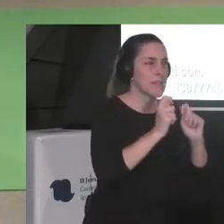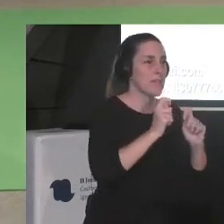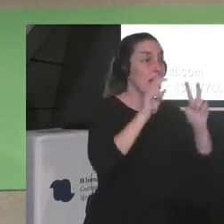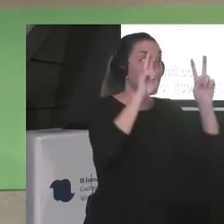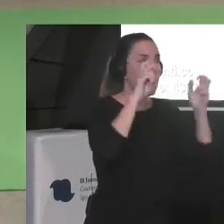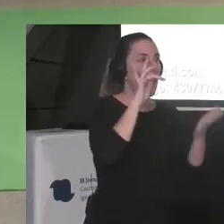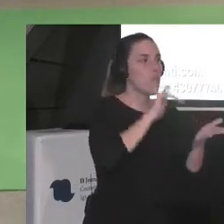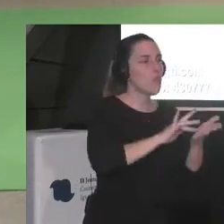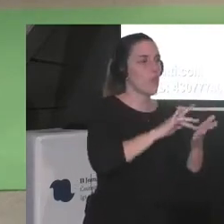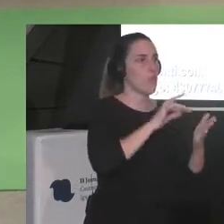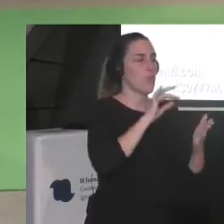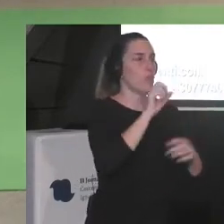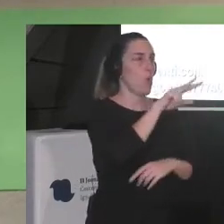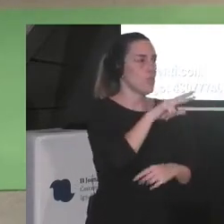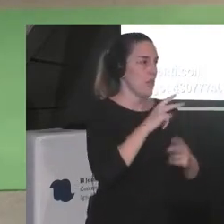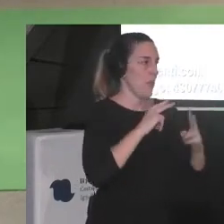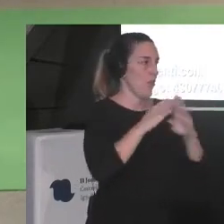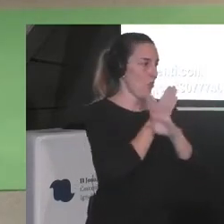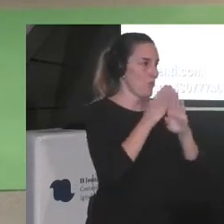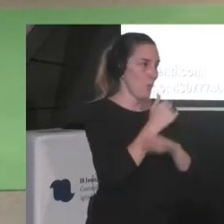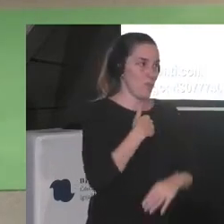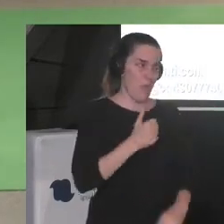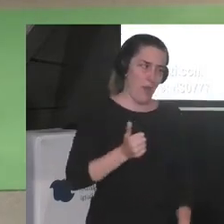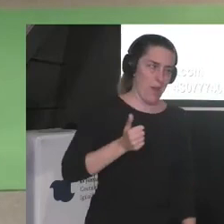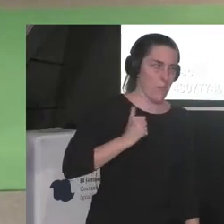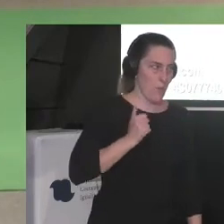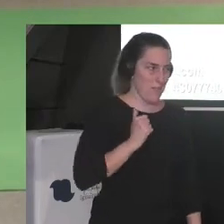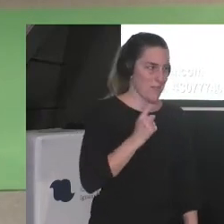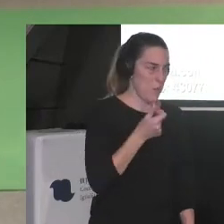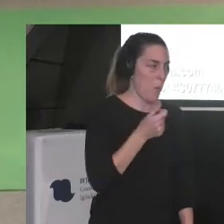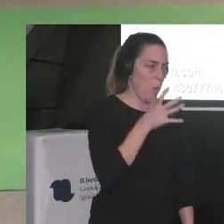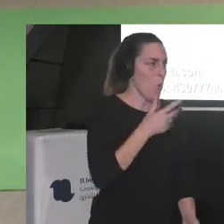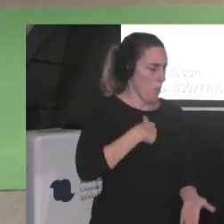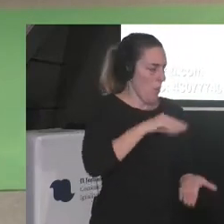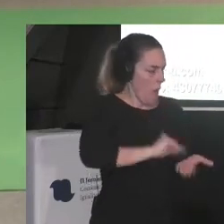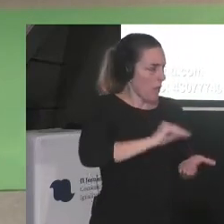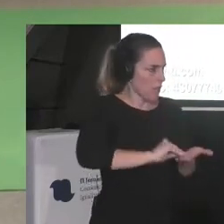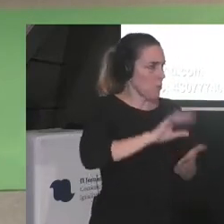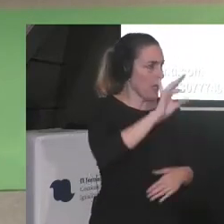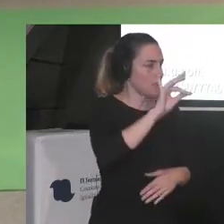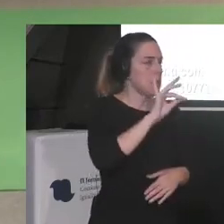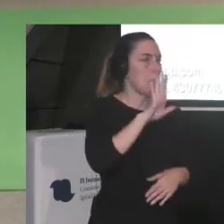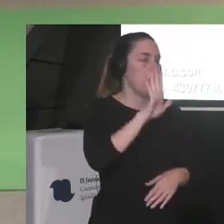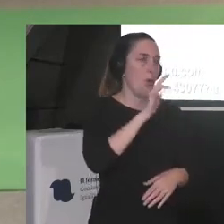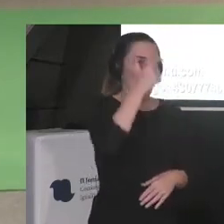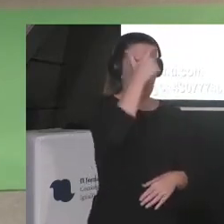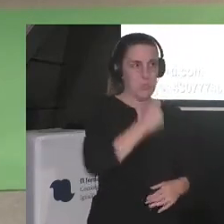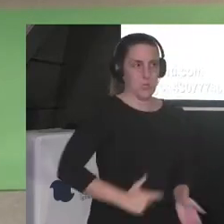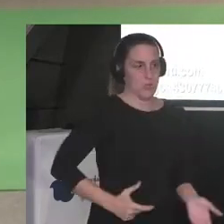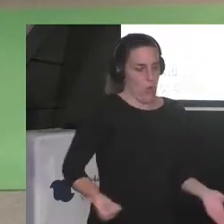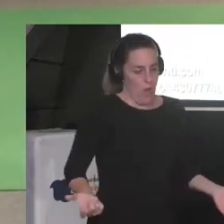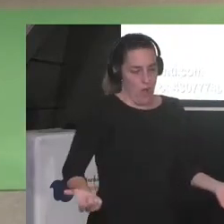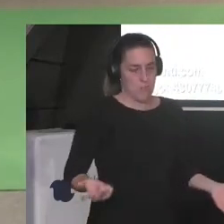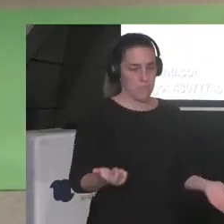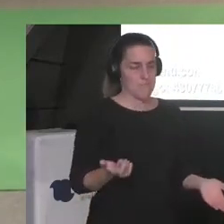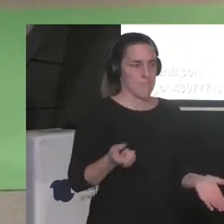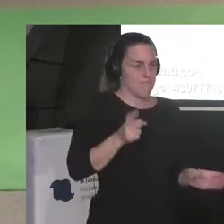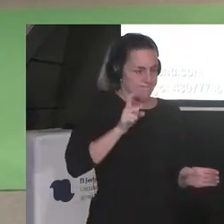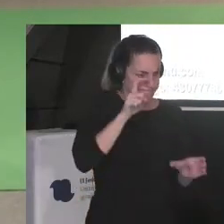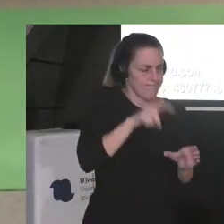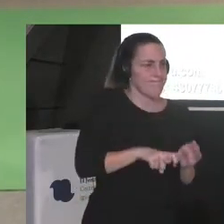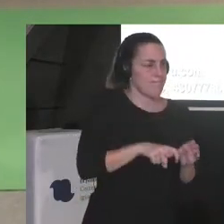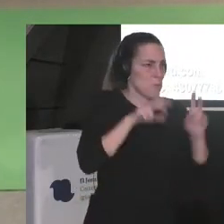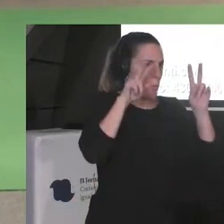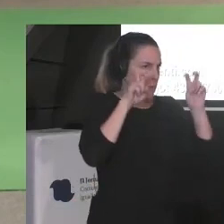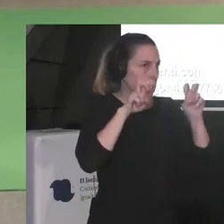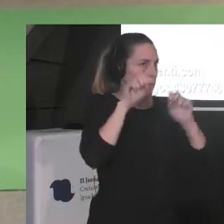12 de octubre que por supuesto aproveché porque por también además de escritora ¿no? soy una persona más o menos involucrada con